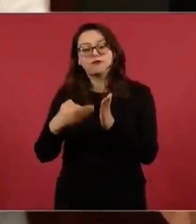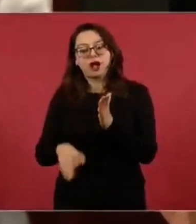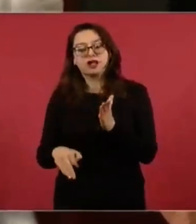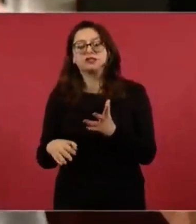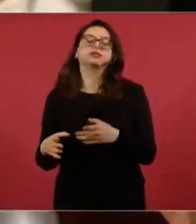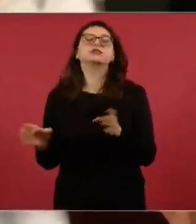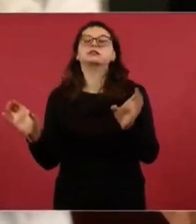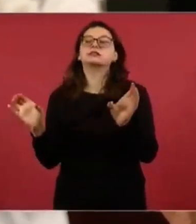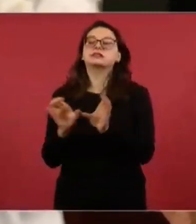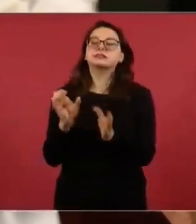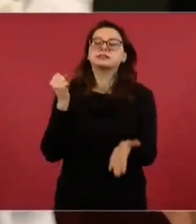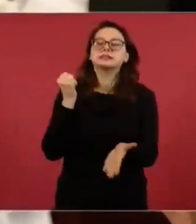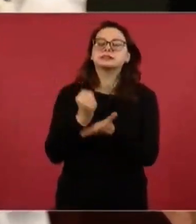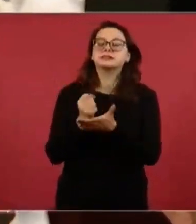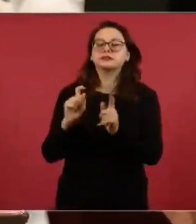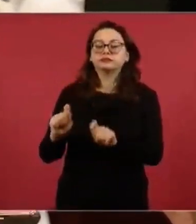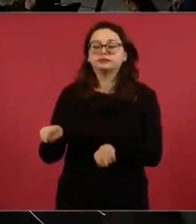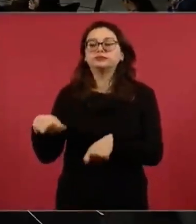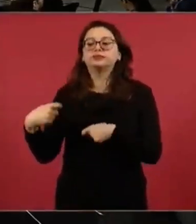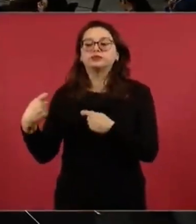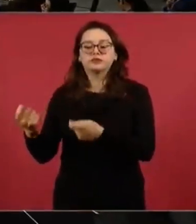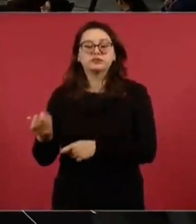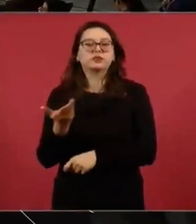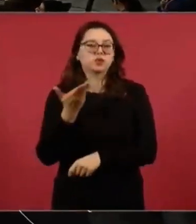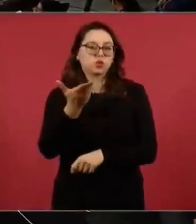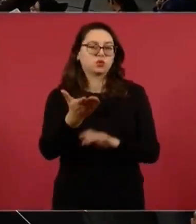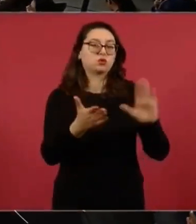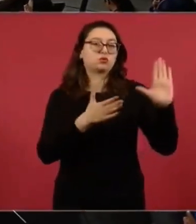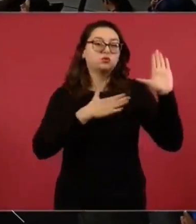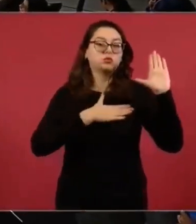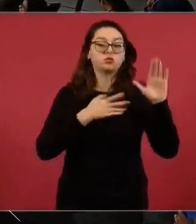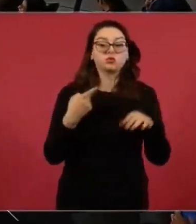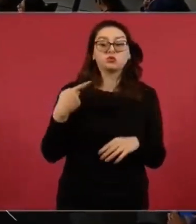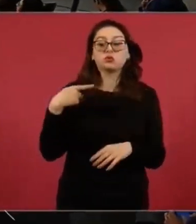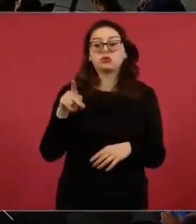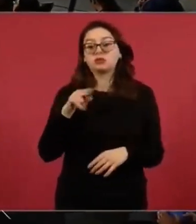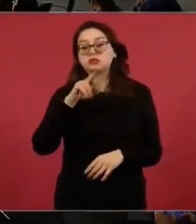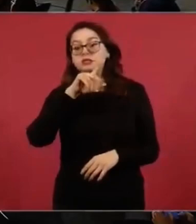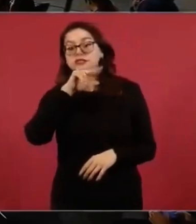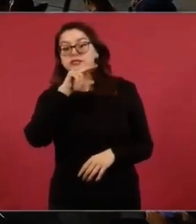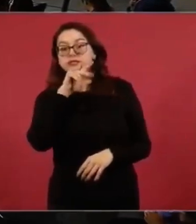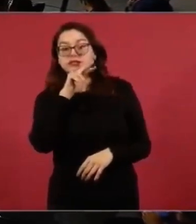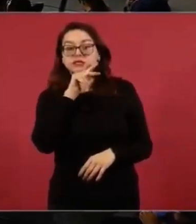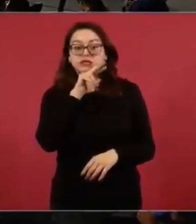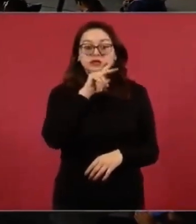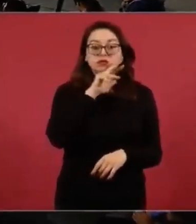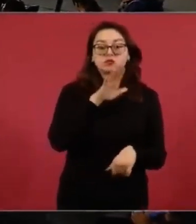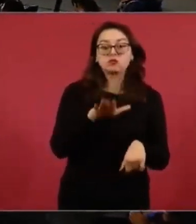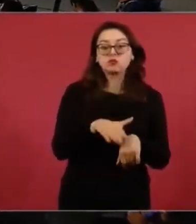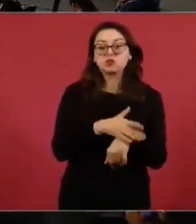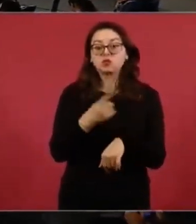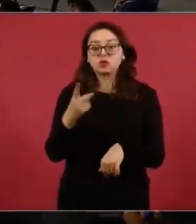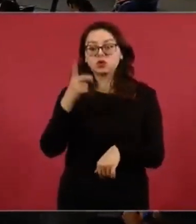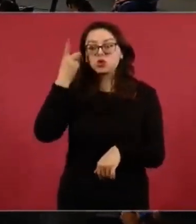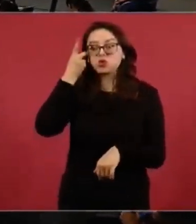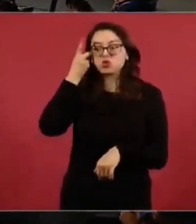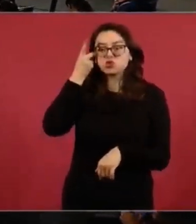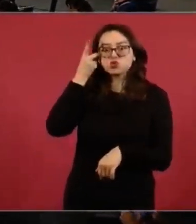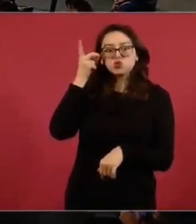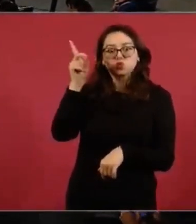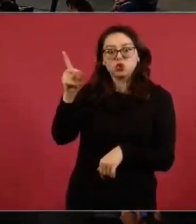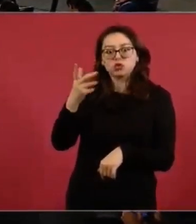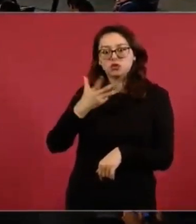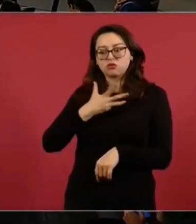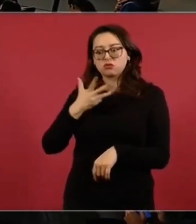viviendas. Sin embargo, están muy preocupados los dueños de esas propiedades que las tienen escrituradas, porque